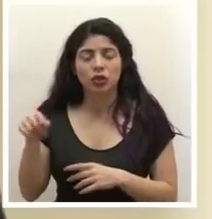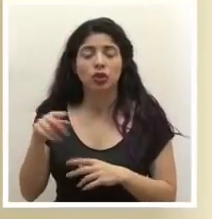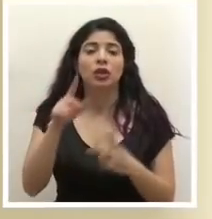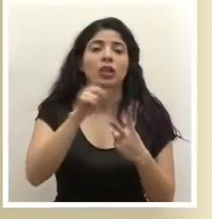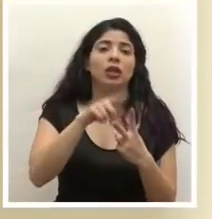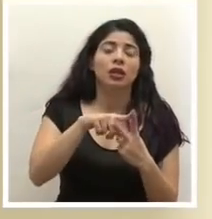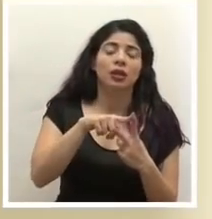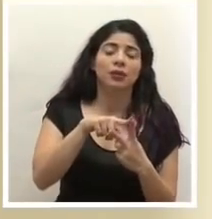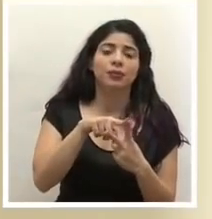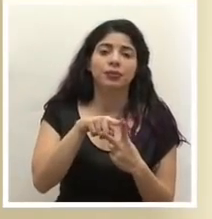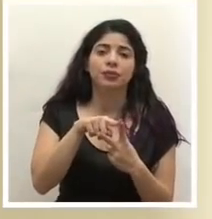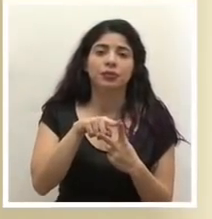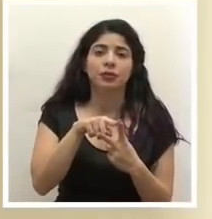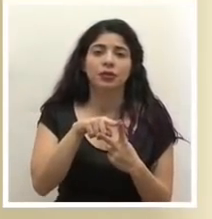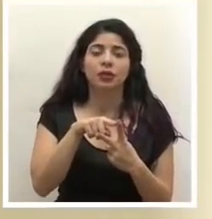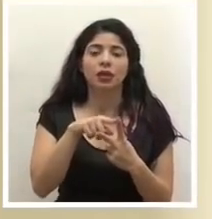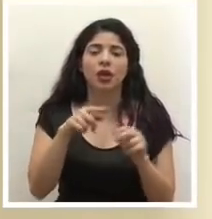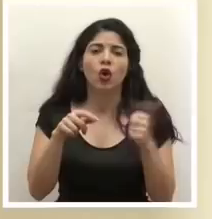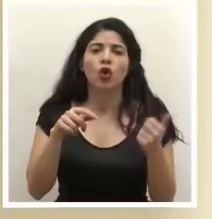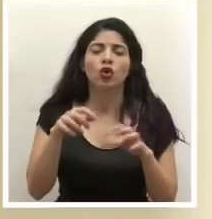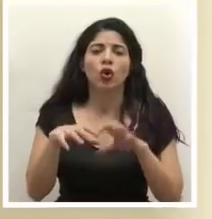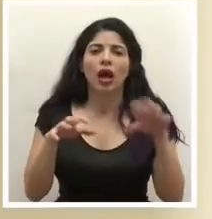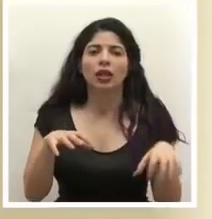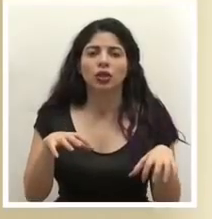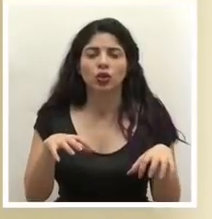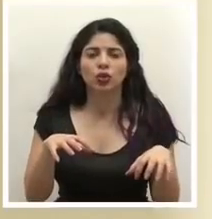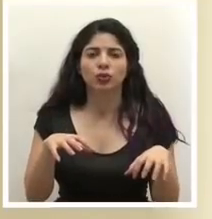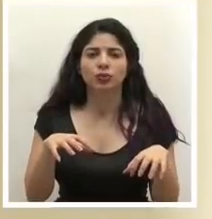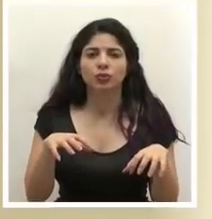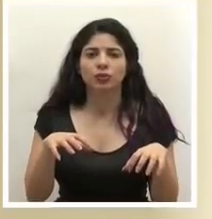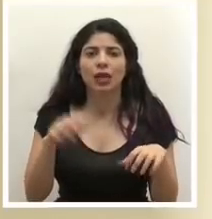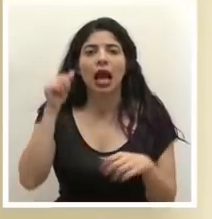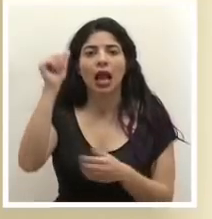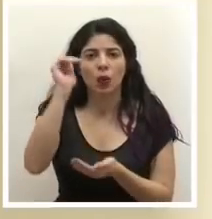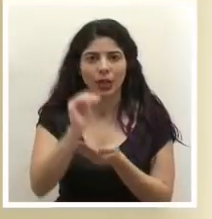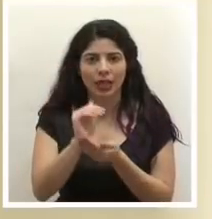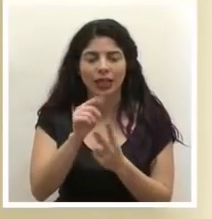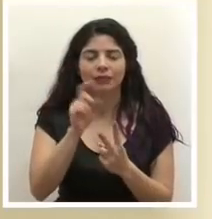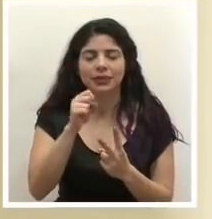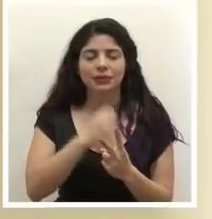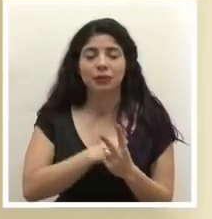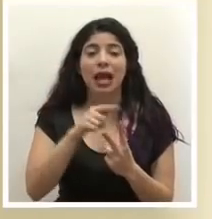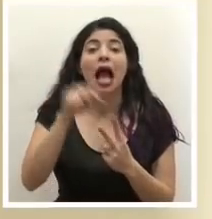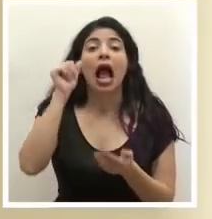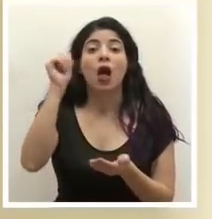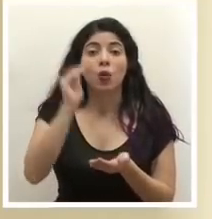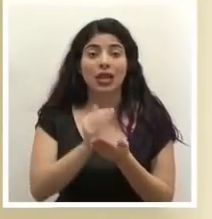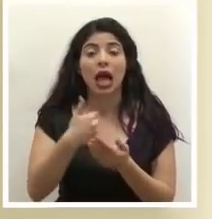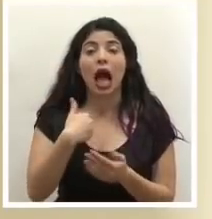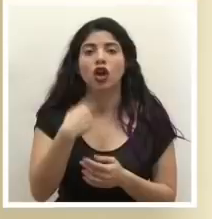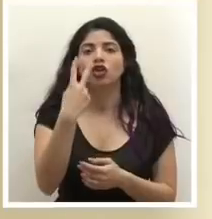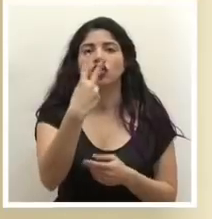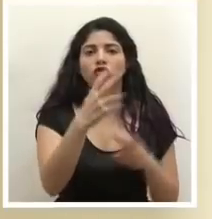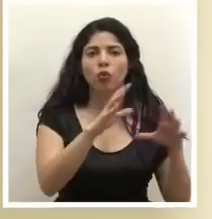otro cantón que es Alajuelita sí, disculpen en Alajuelita tenemos dos